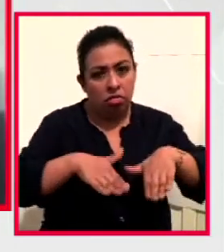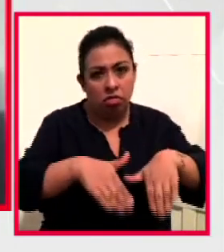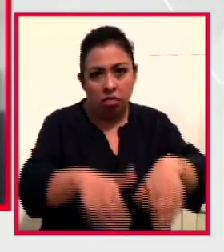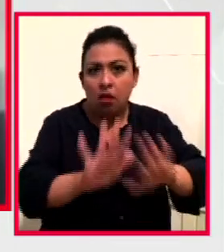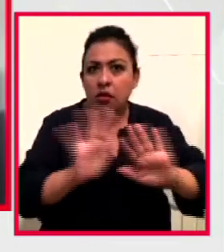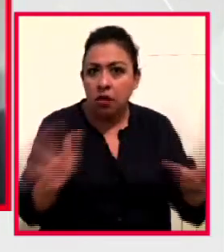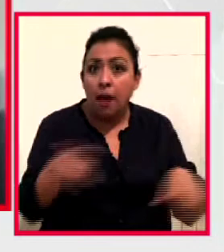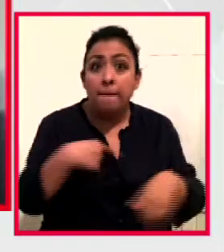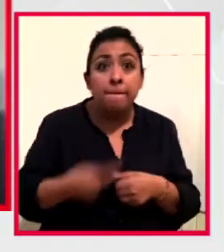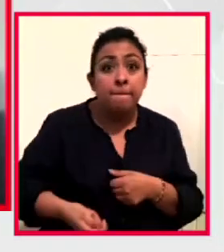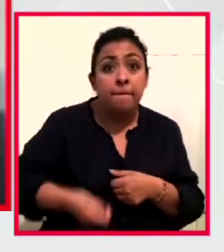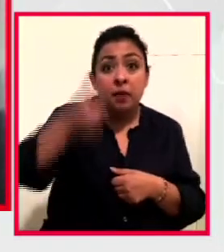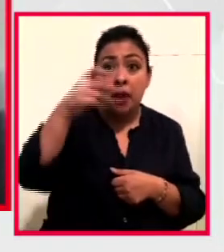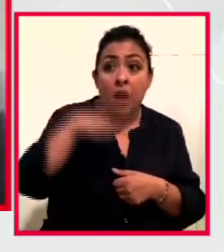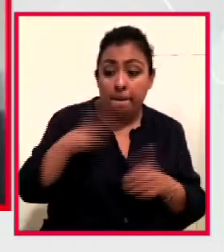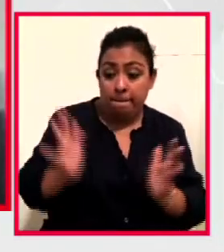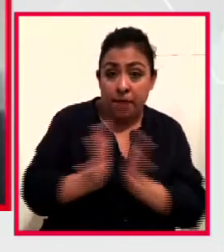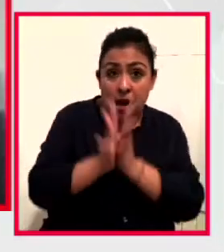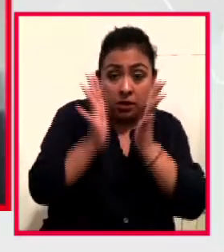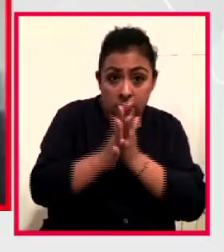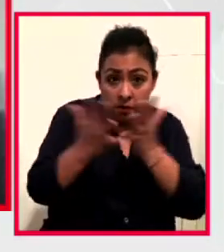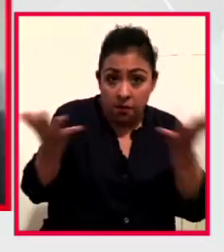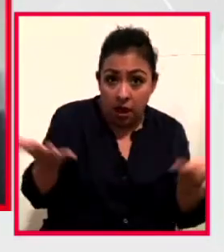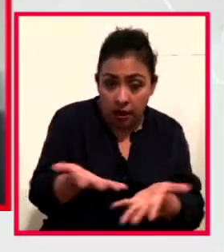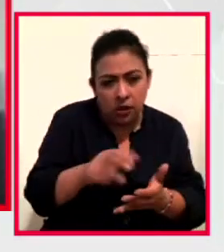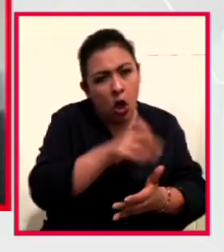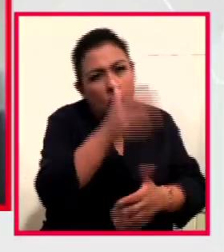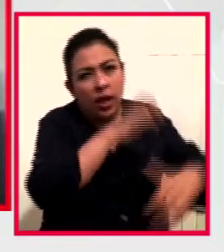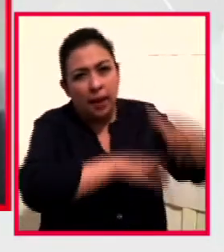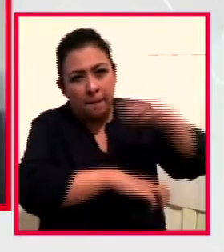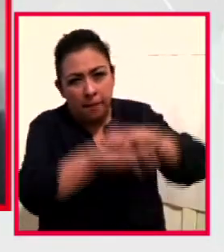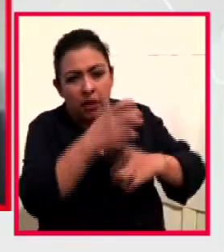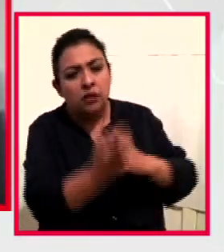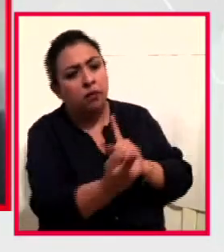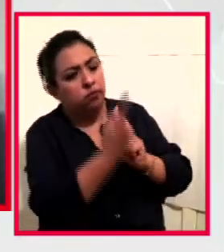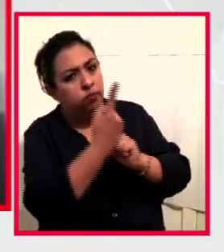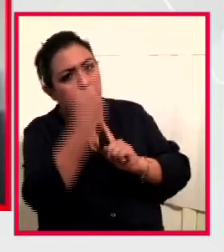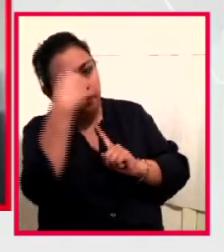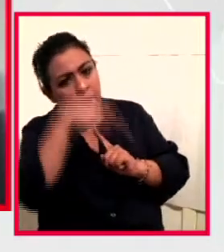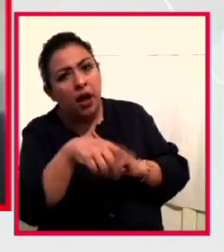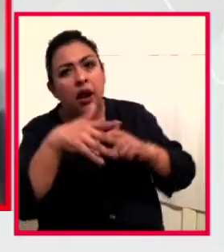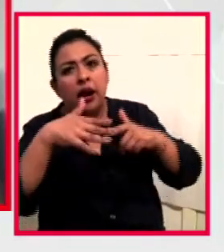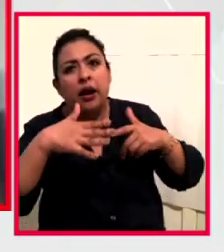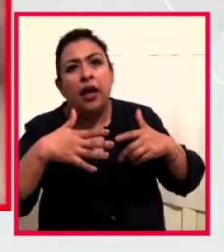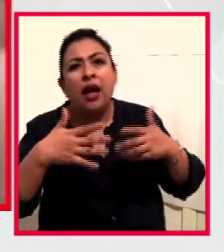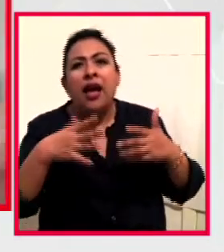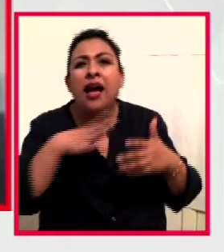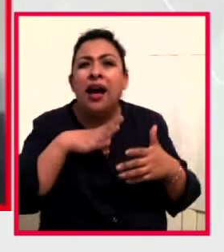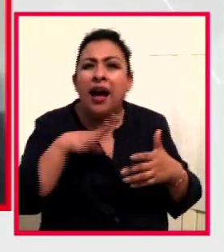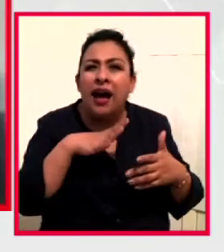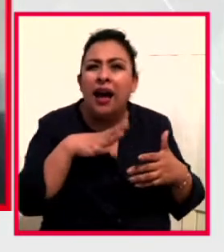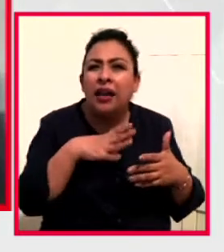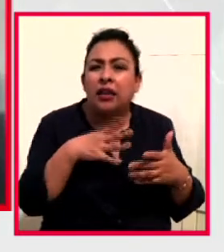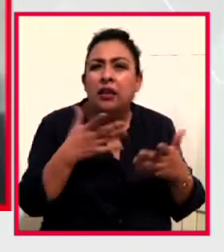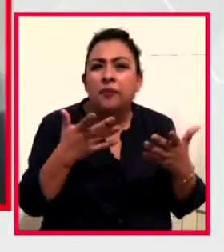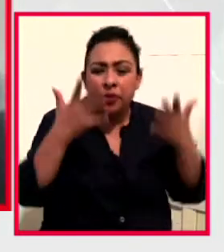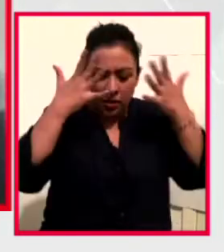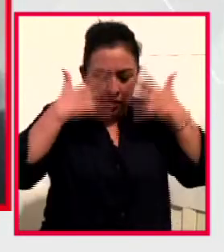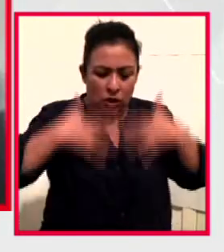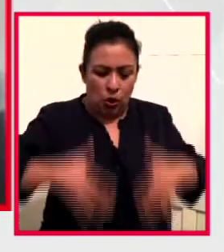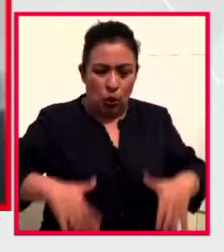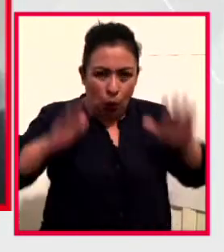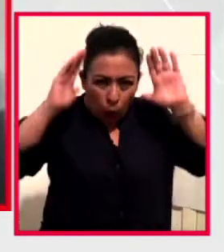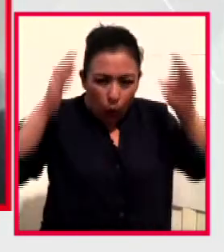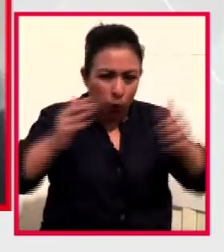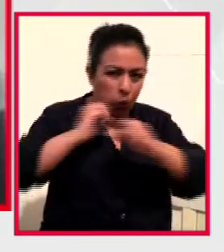fueron los primeros en activarse. Y hay algunas otras empresas que se han acercado a ellos para fabricar unas cápsulas. A aislamiento para